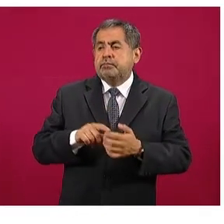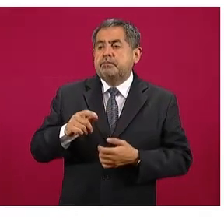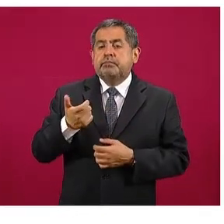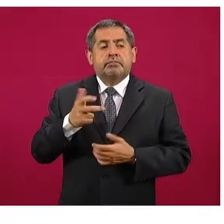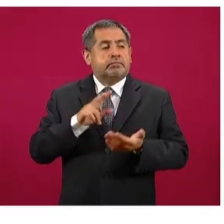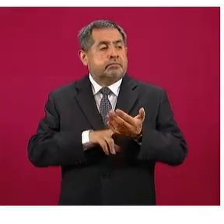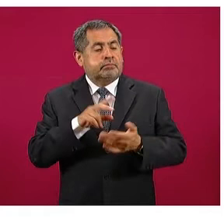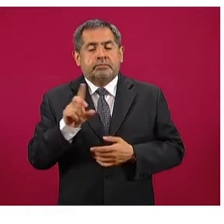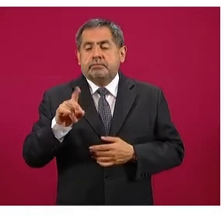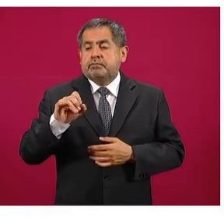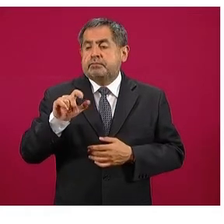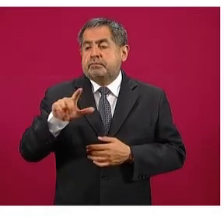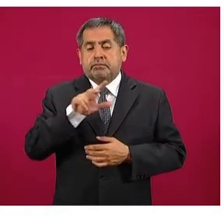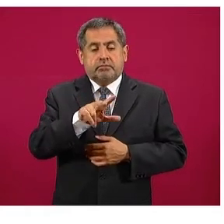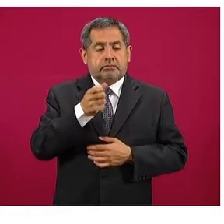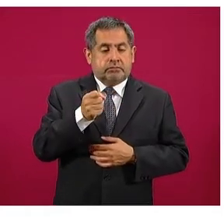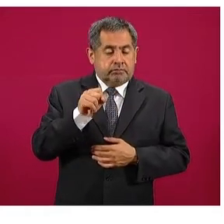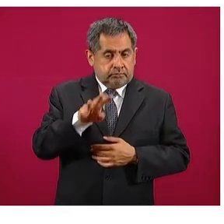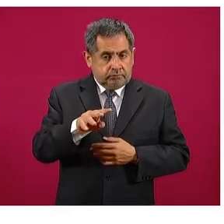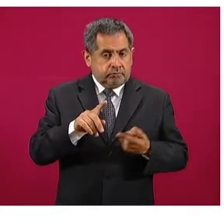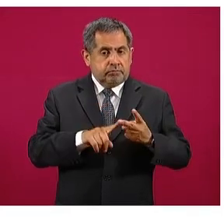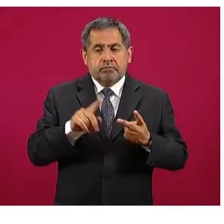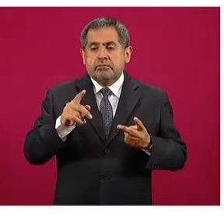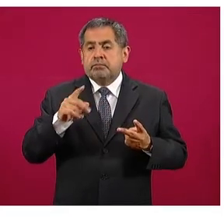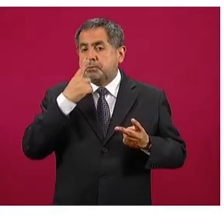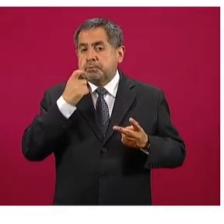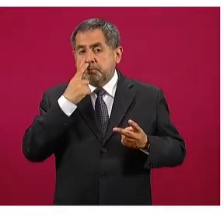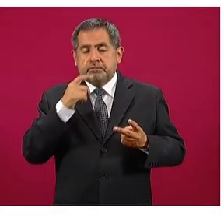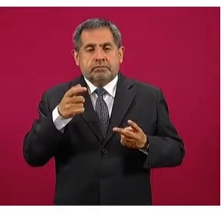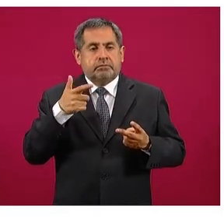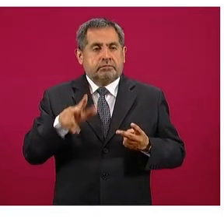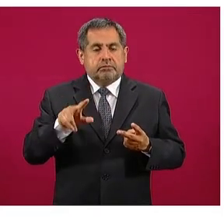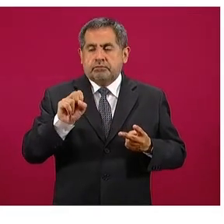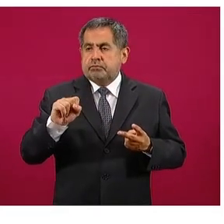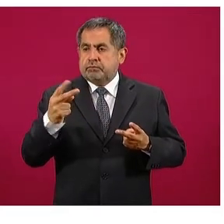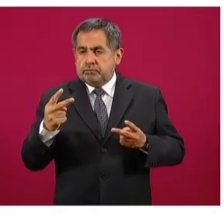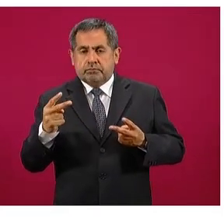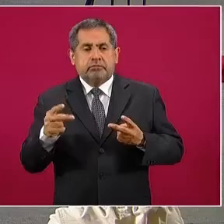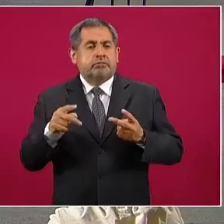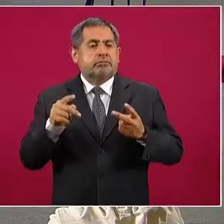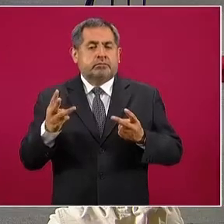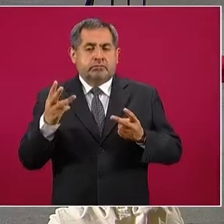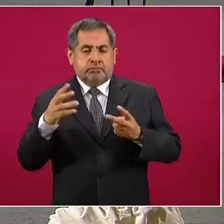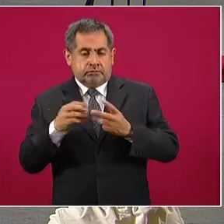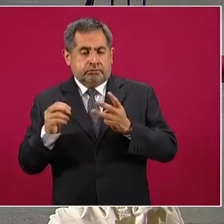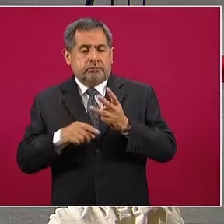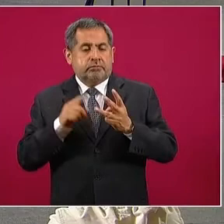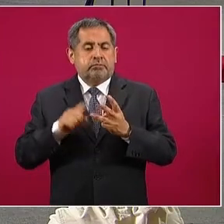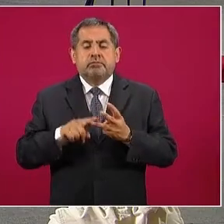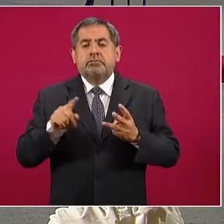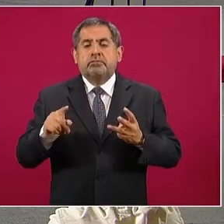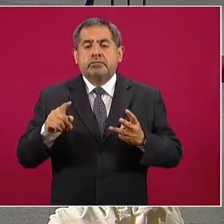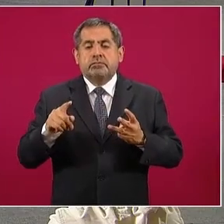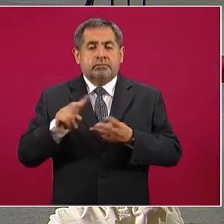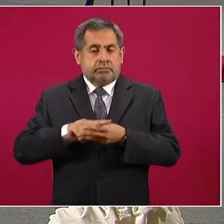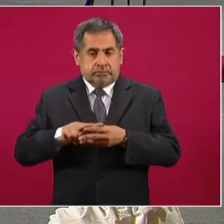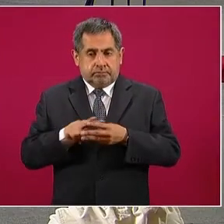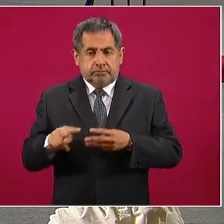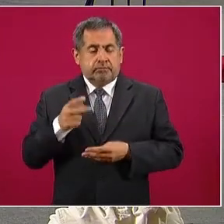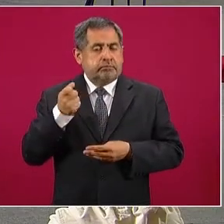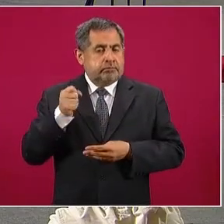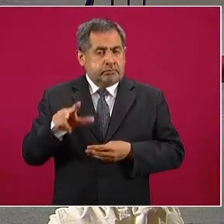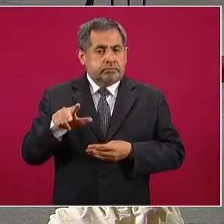el diésel 18.62 la Premium y 18 pesos con tres centavos la gasolina regular.